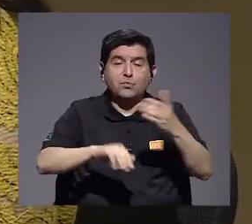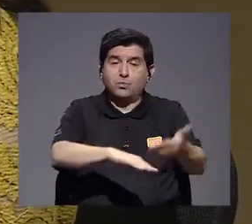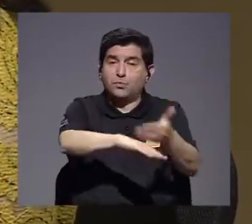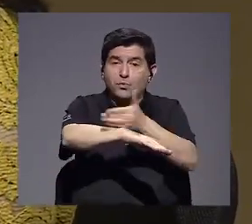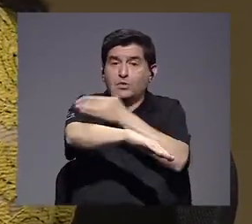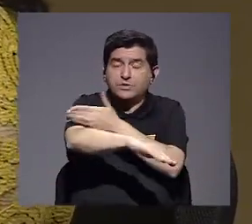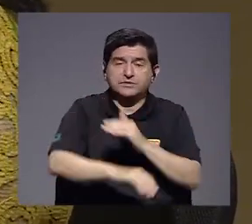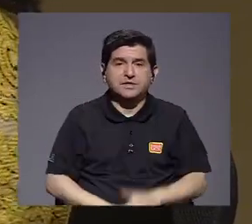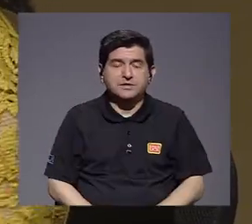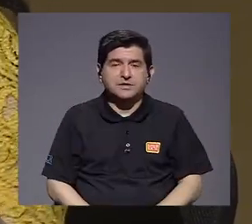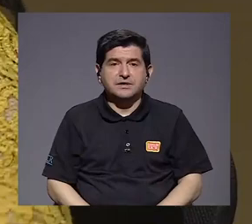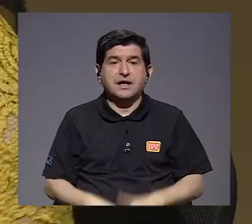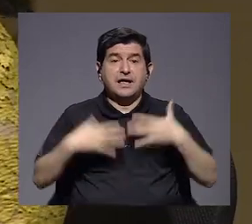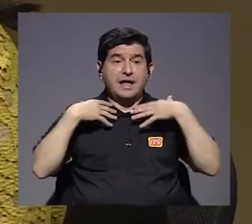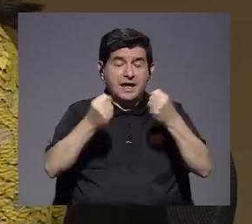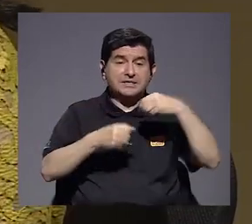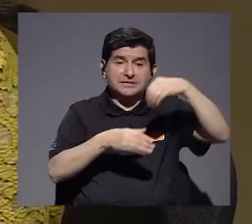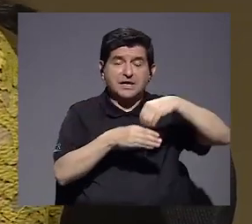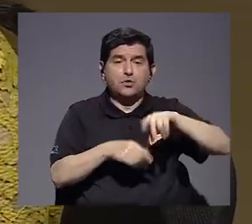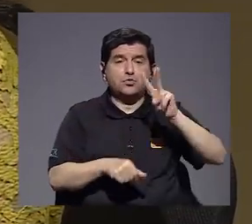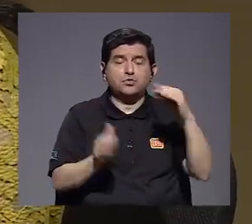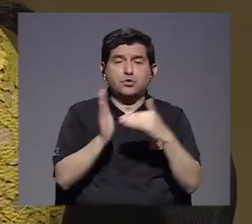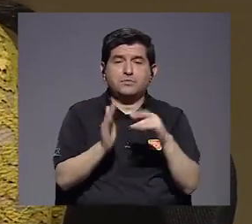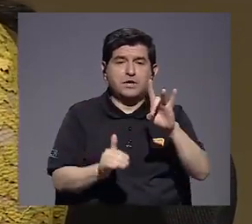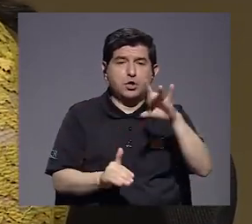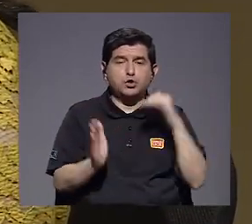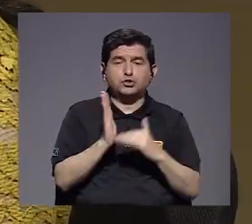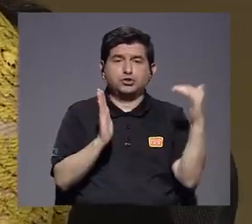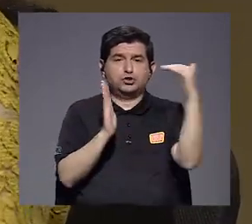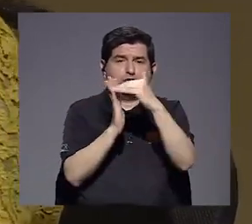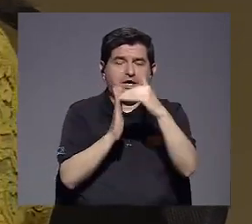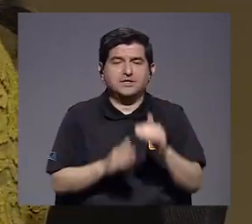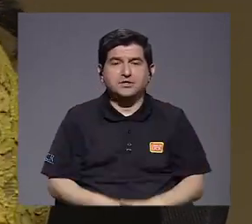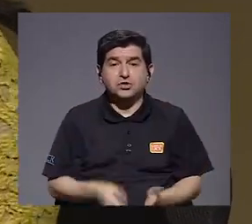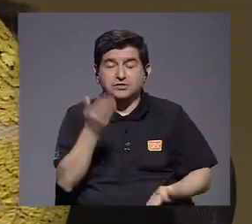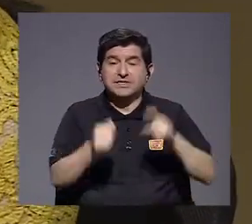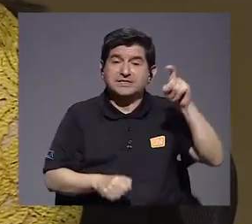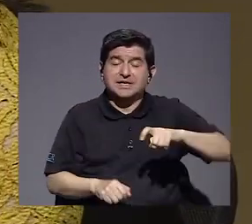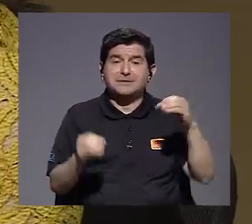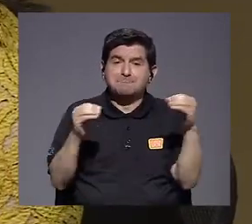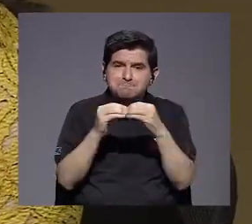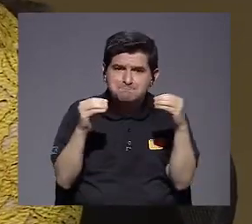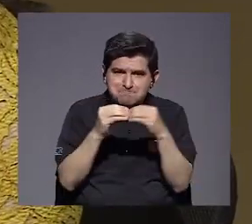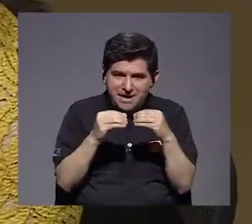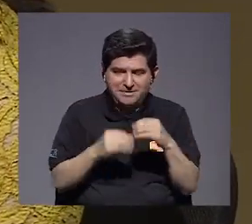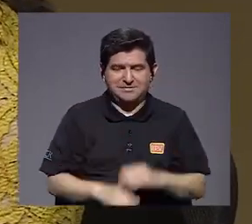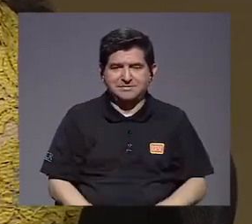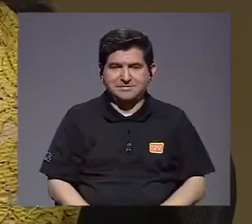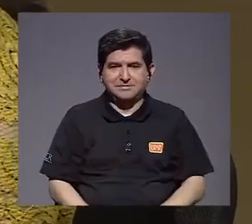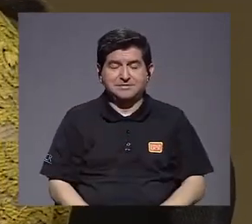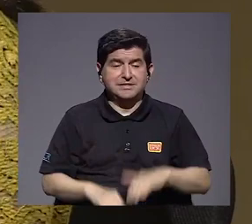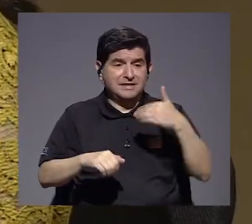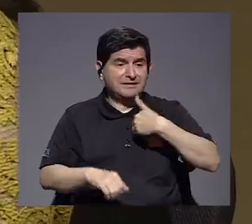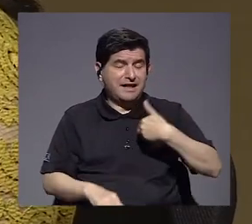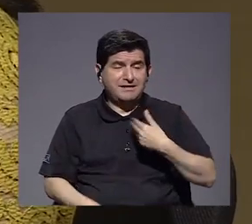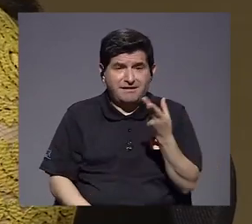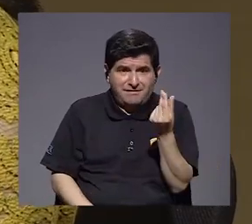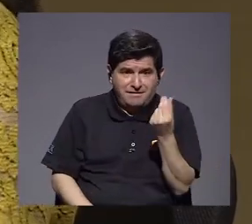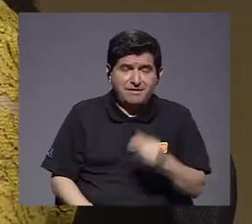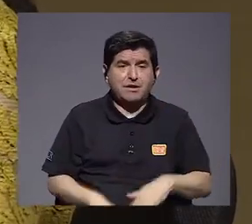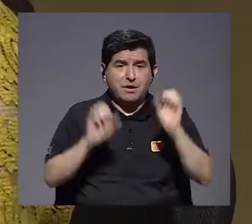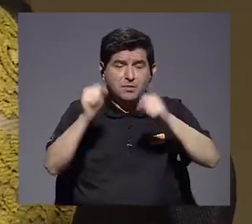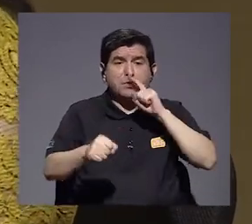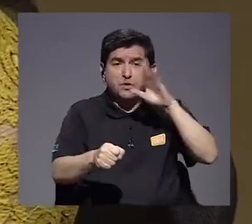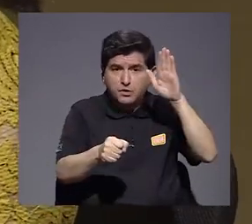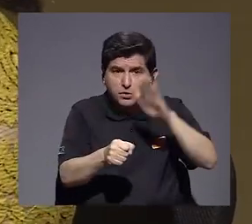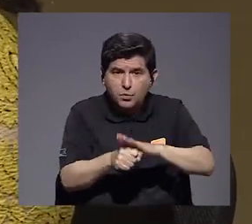salir adelante. A salud le tuvimos que inyectar 2.800 millones, quizás sea necesario inyectarle un poco más. Exportan a los recursos para